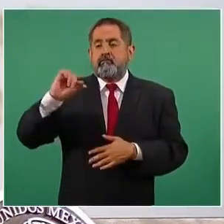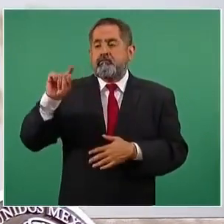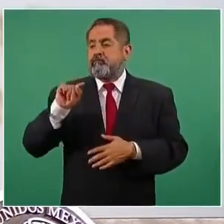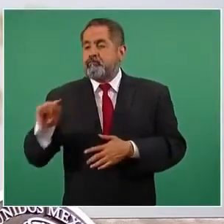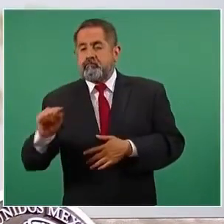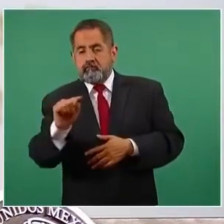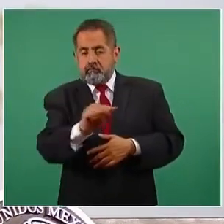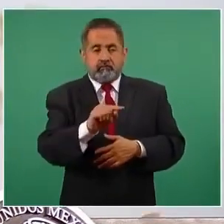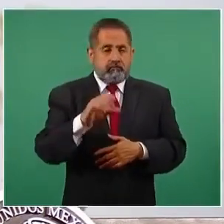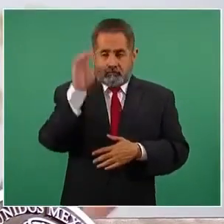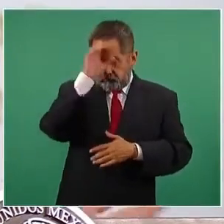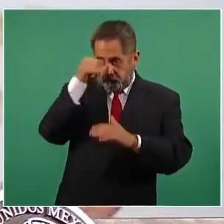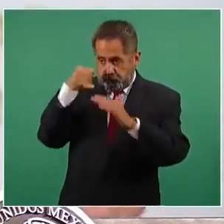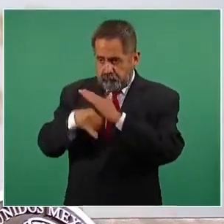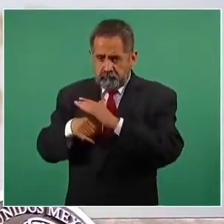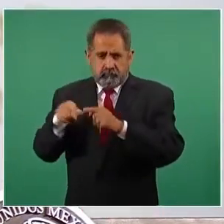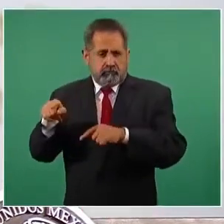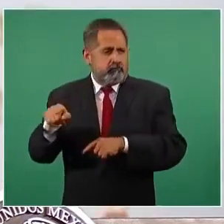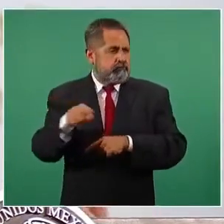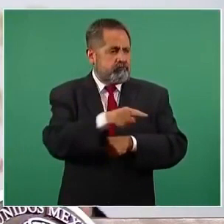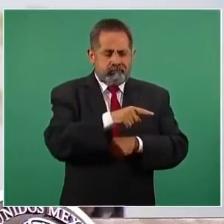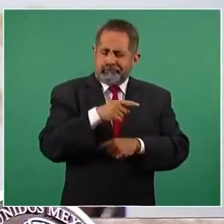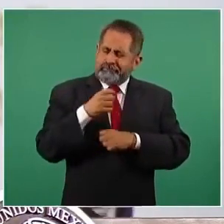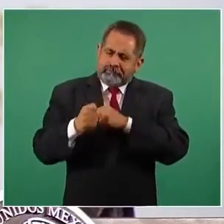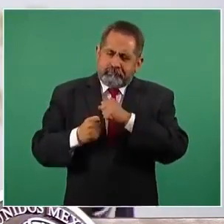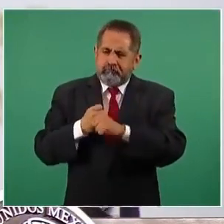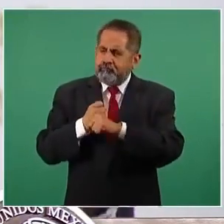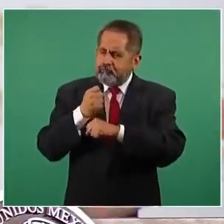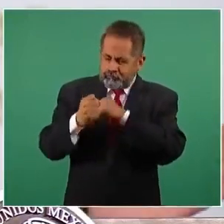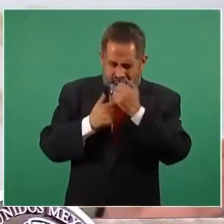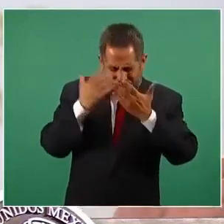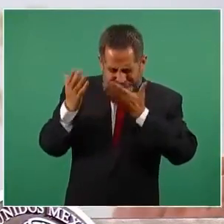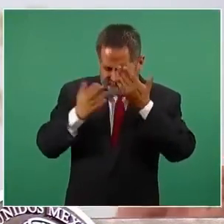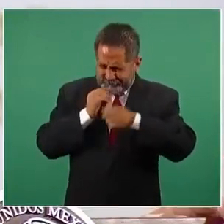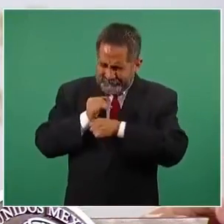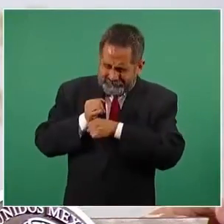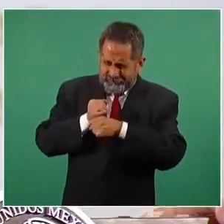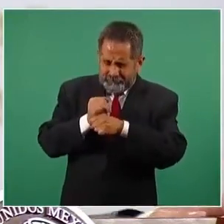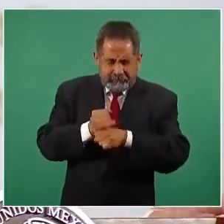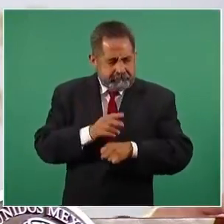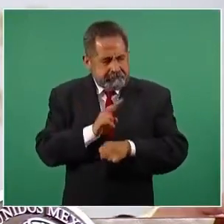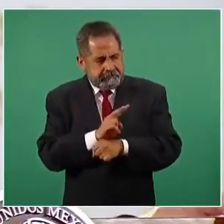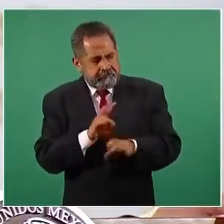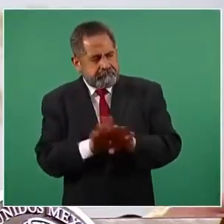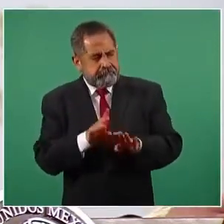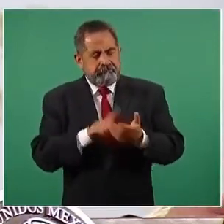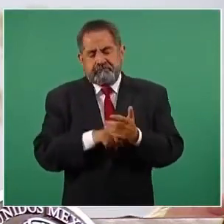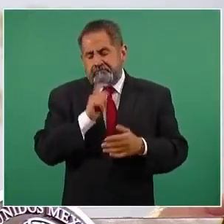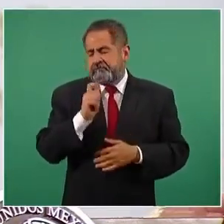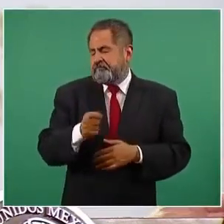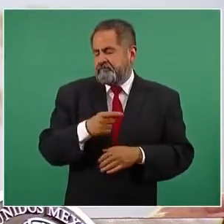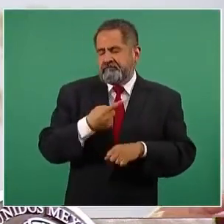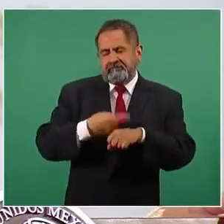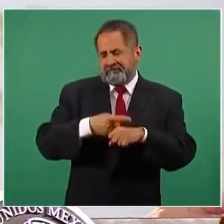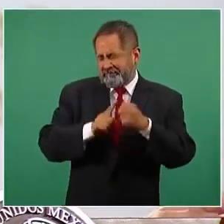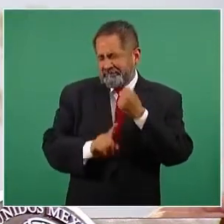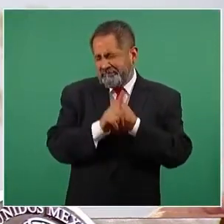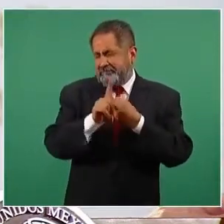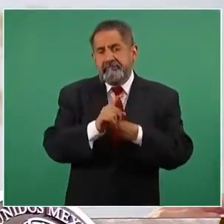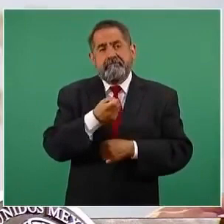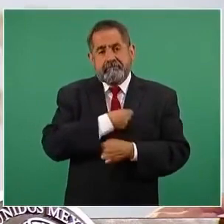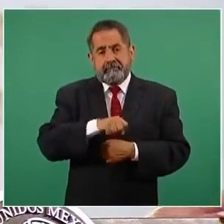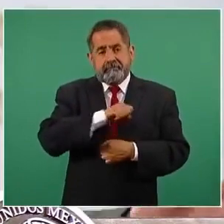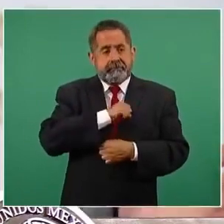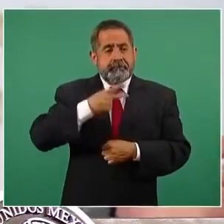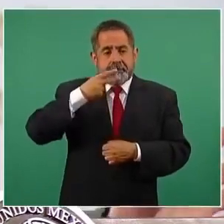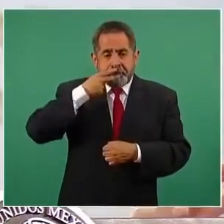científicos que por muchos, muchos años han estado vigilando el grave problema de salud pública que representa el